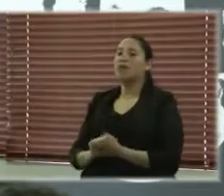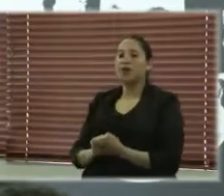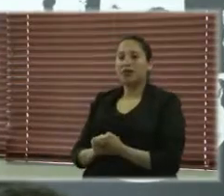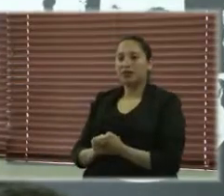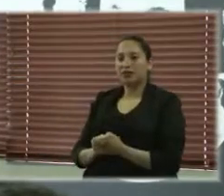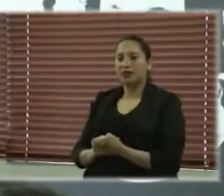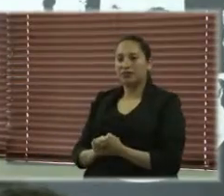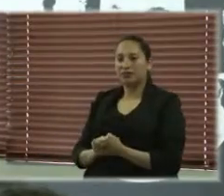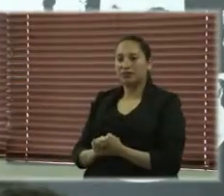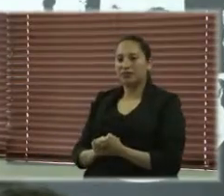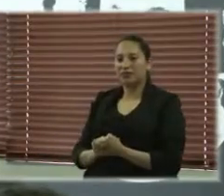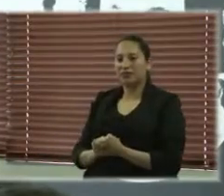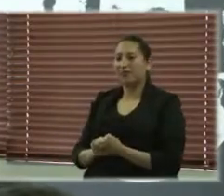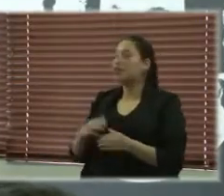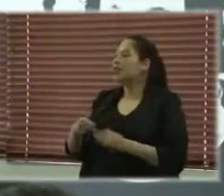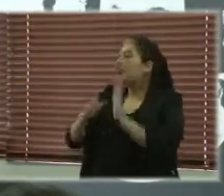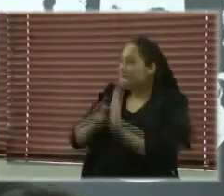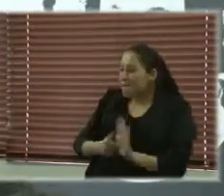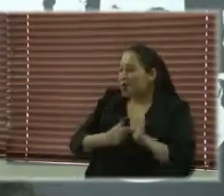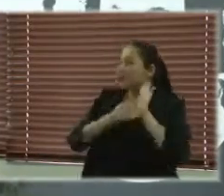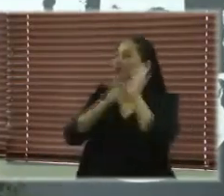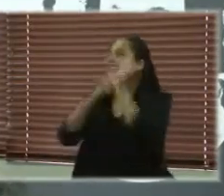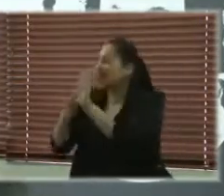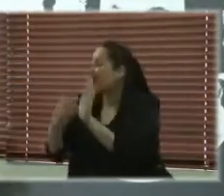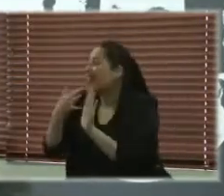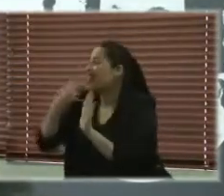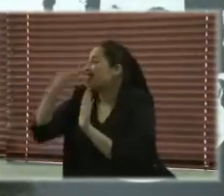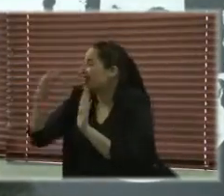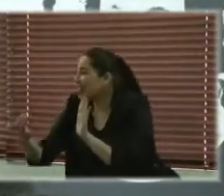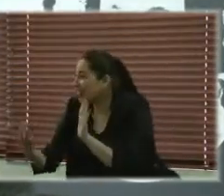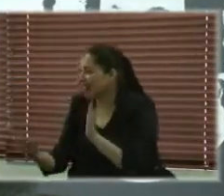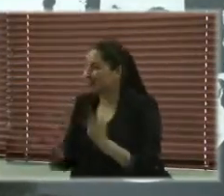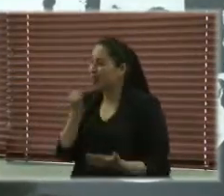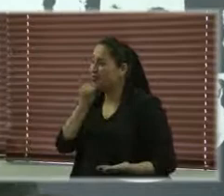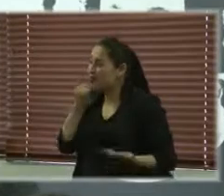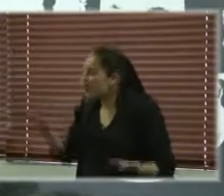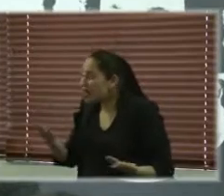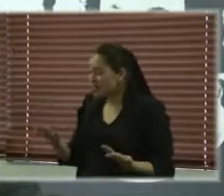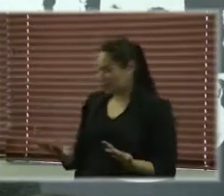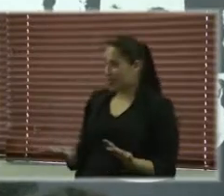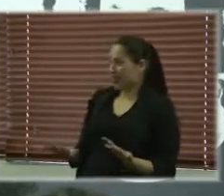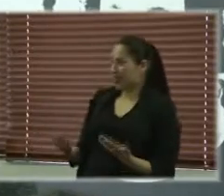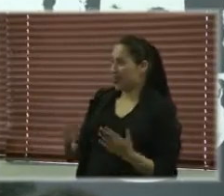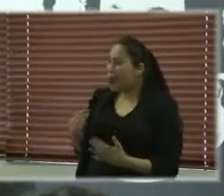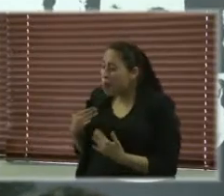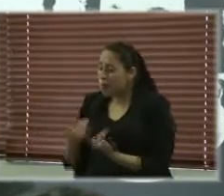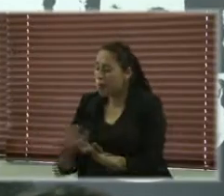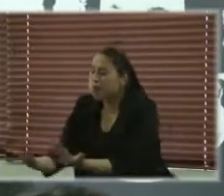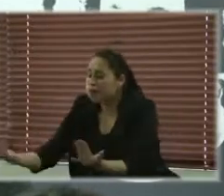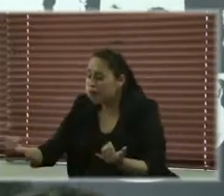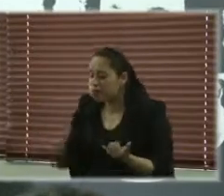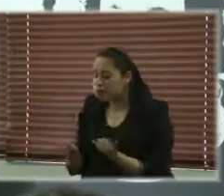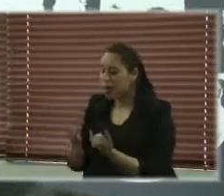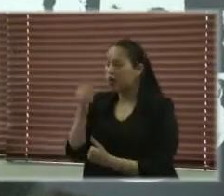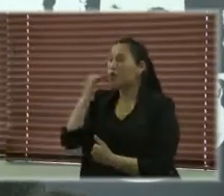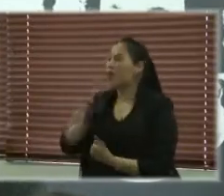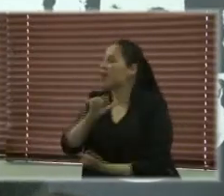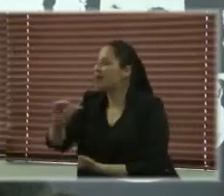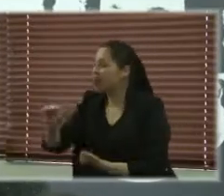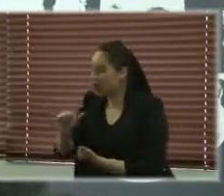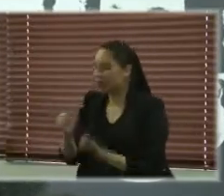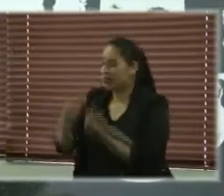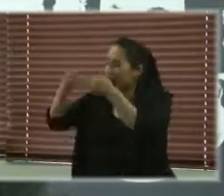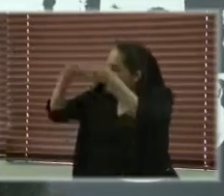mostrarles verdades, qué es lo que pasa en la realidad de las mujeres con discapacidad. No solamente son